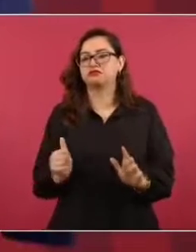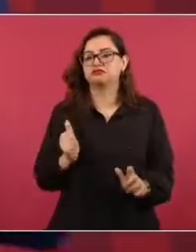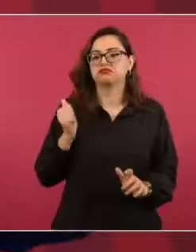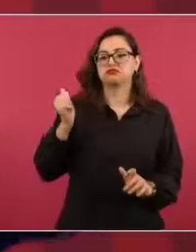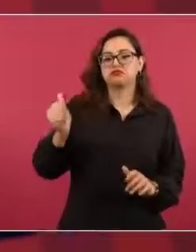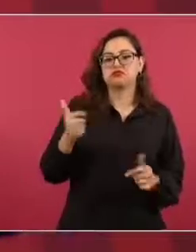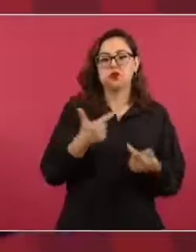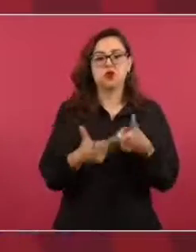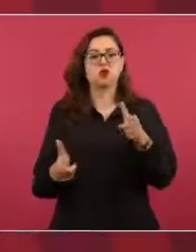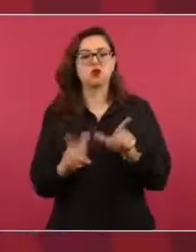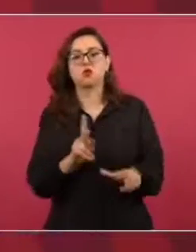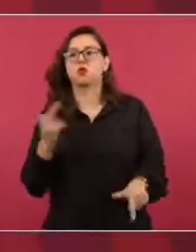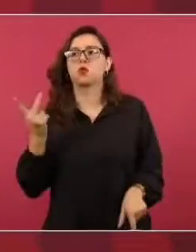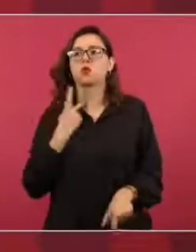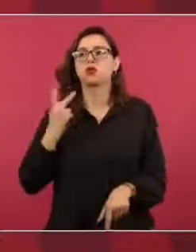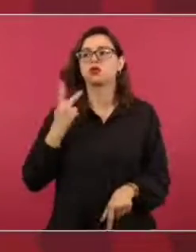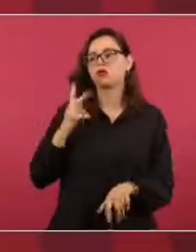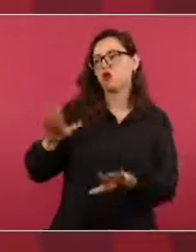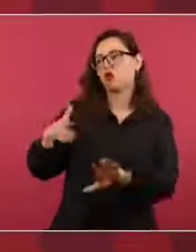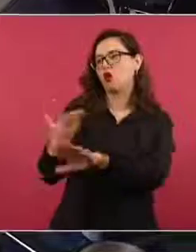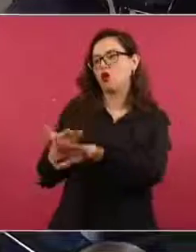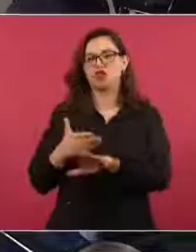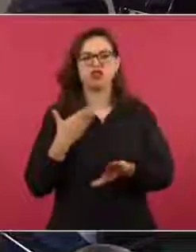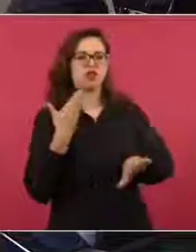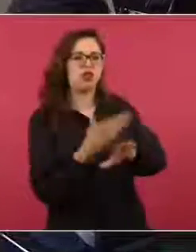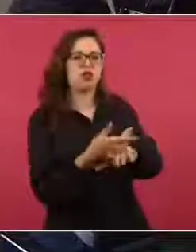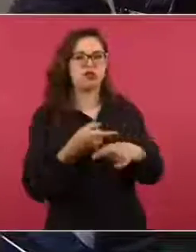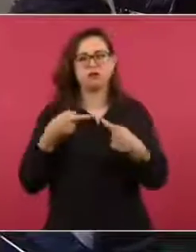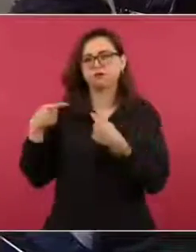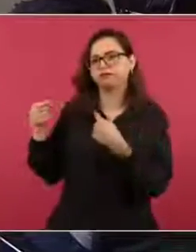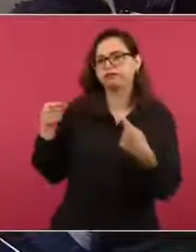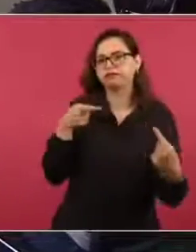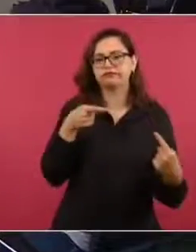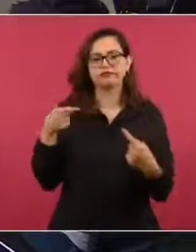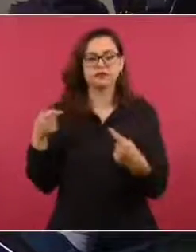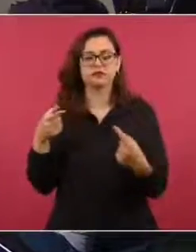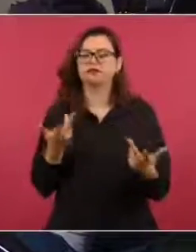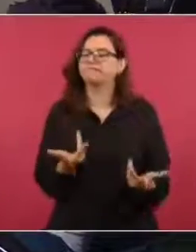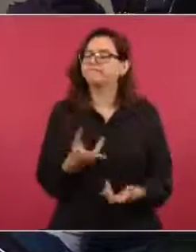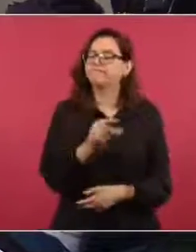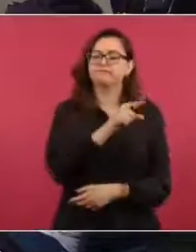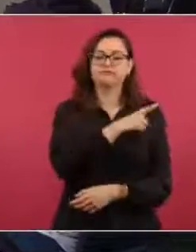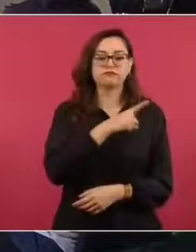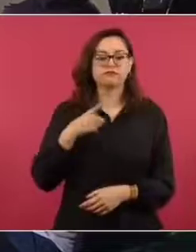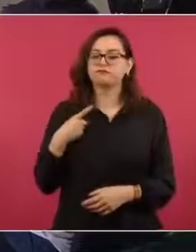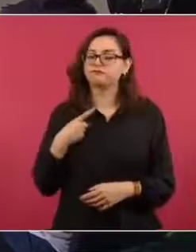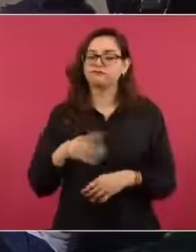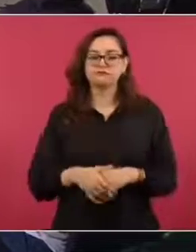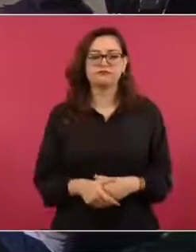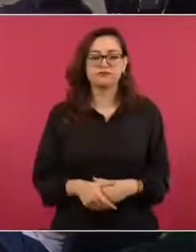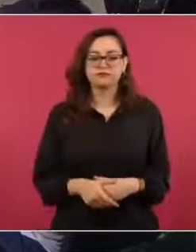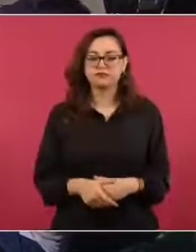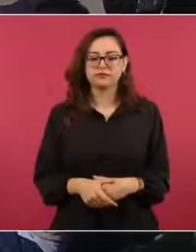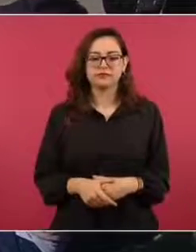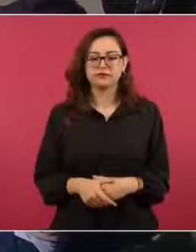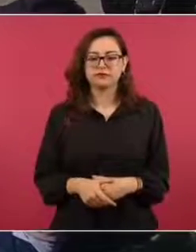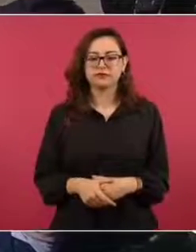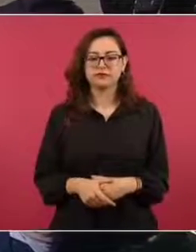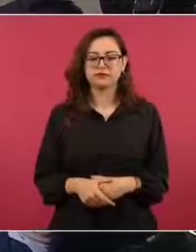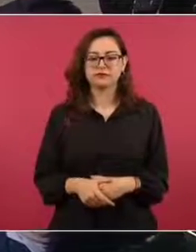el asunto de la seguridad, qué le va a interesar